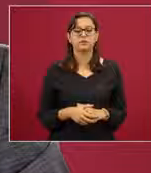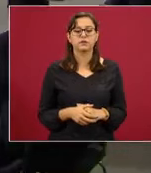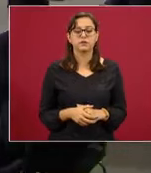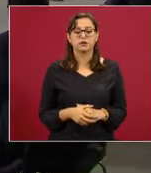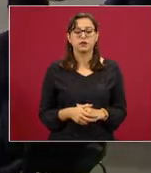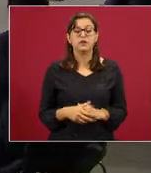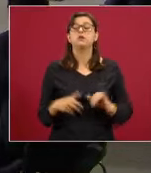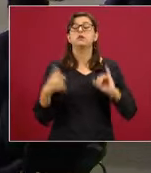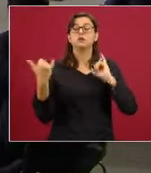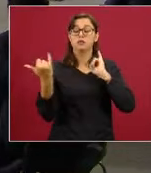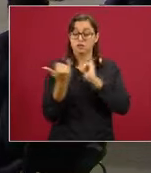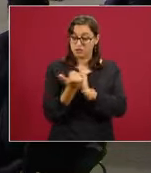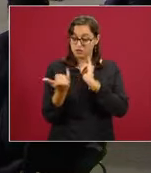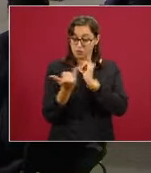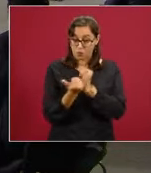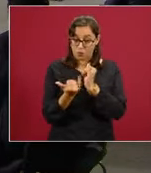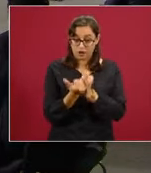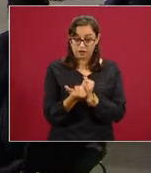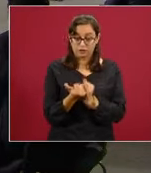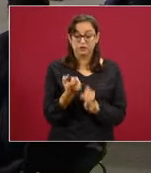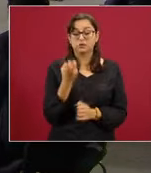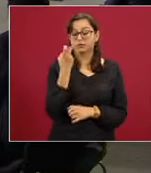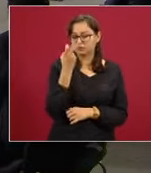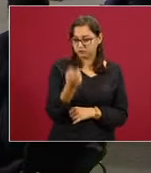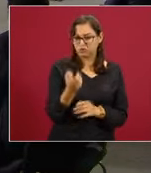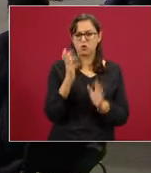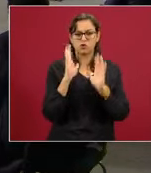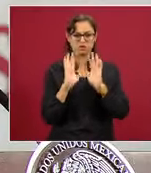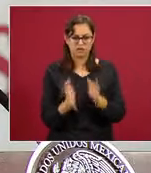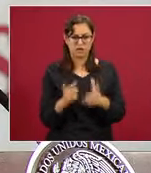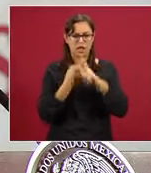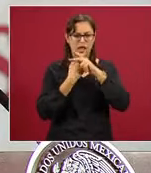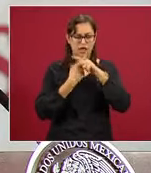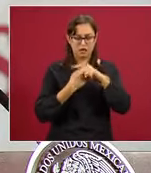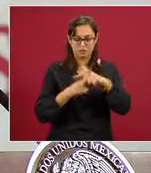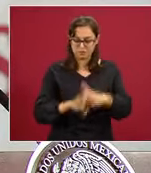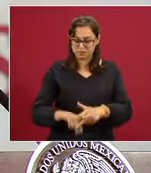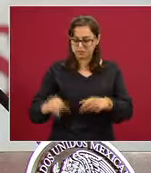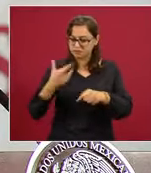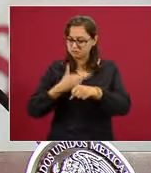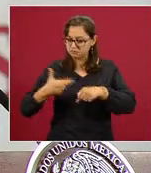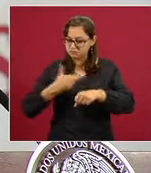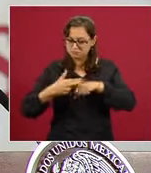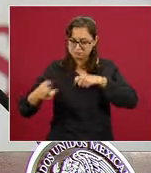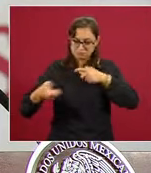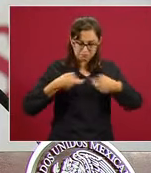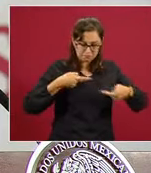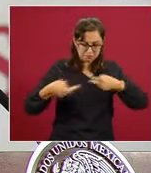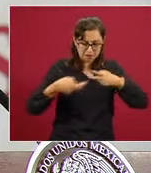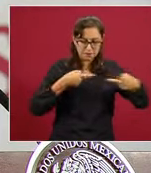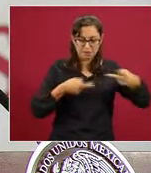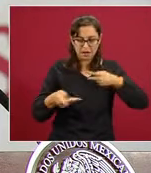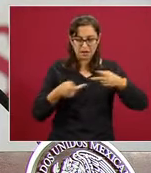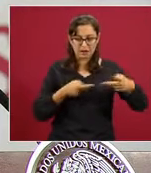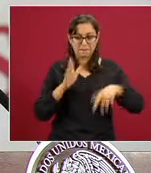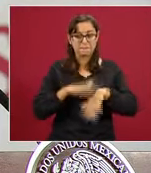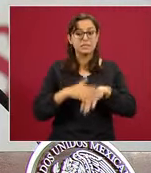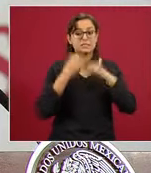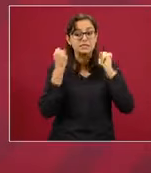de esos déficits a través de una acción concertada dentro de las